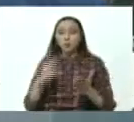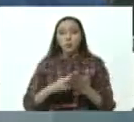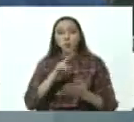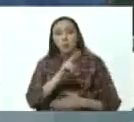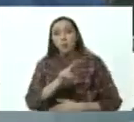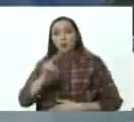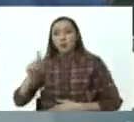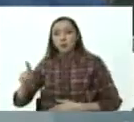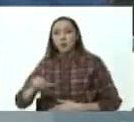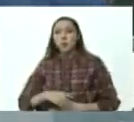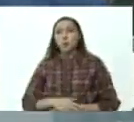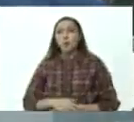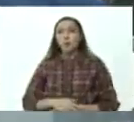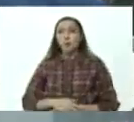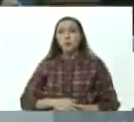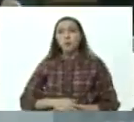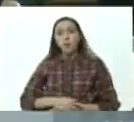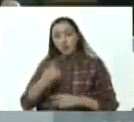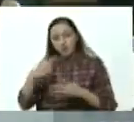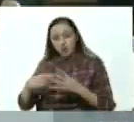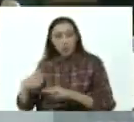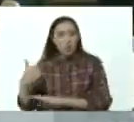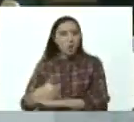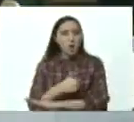regionales y municipales.